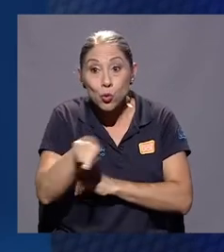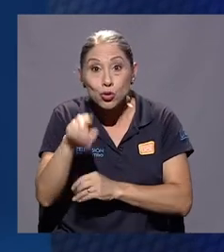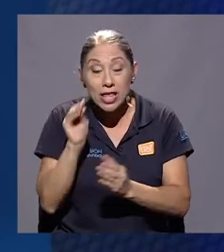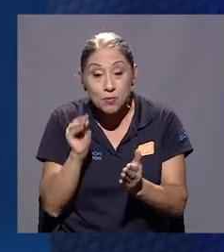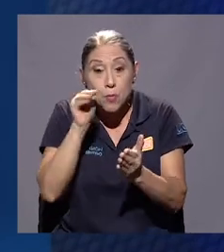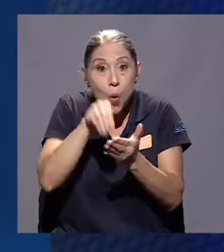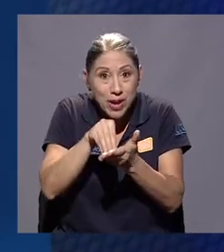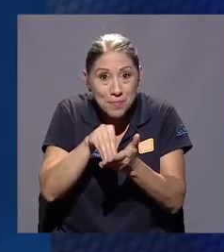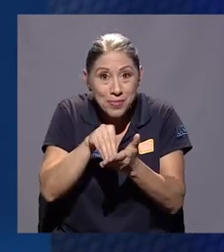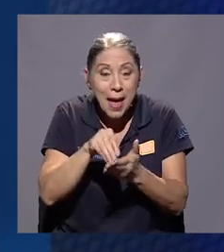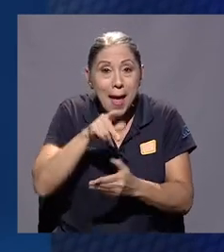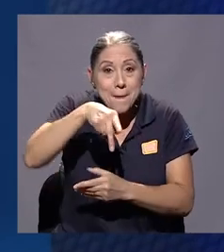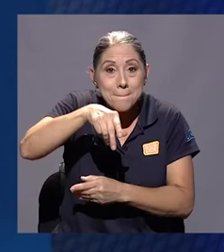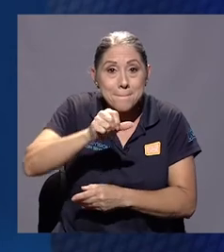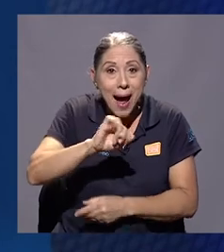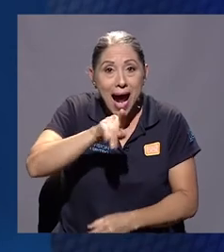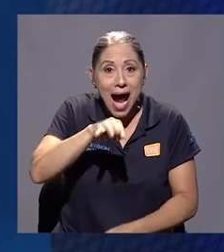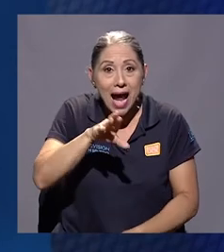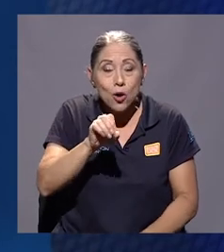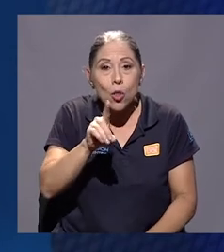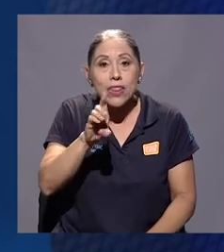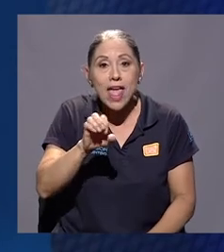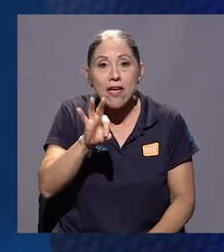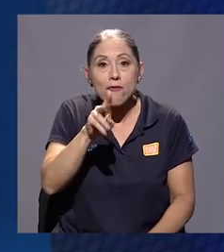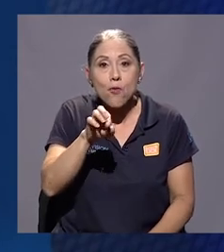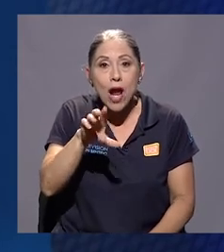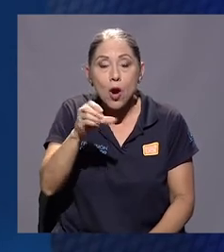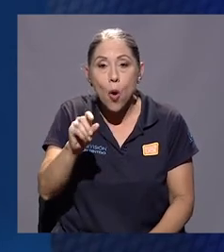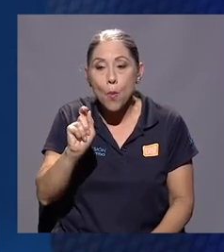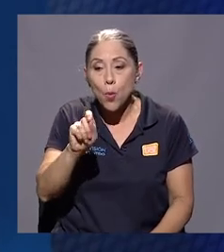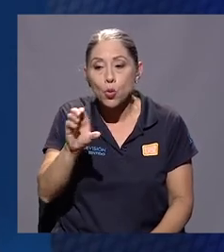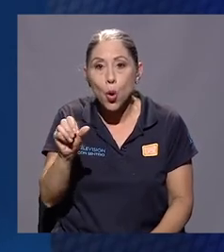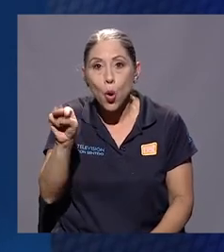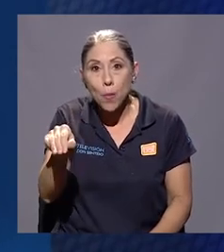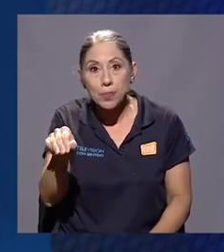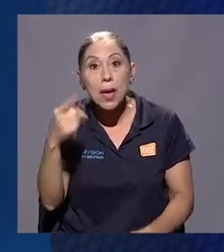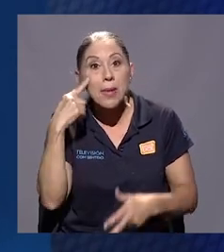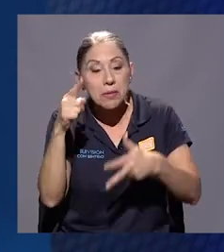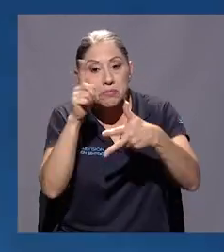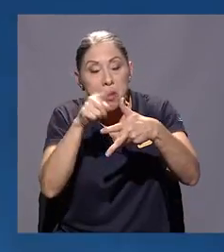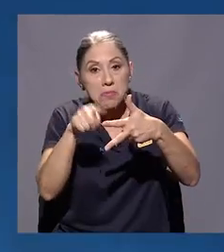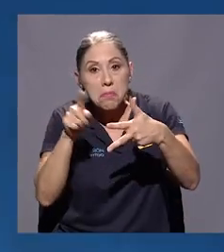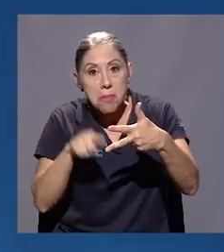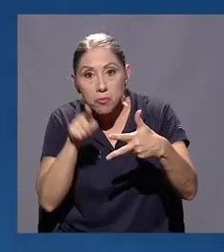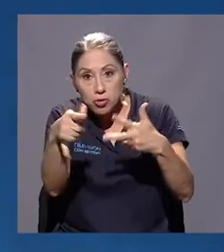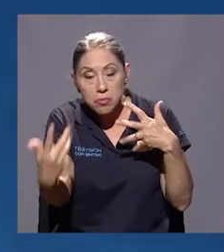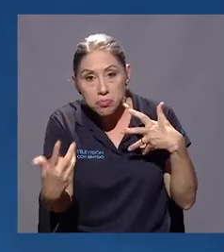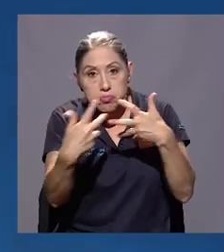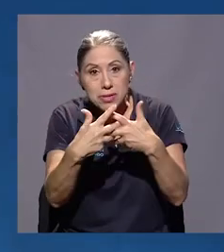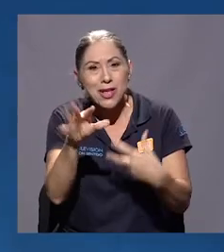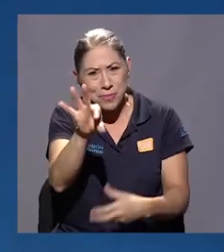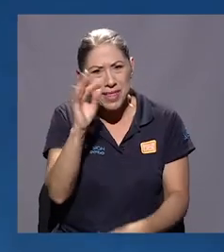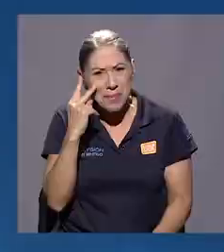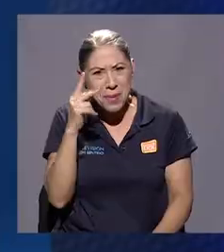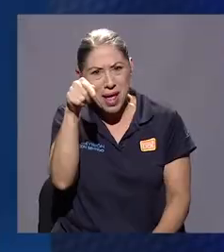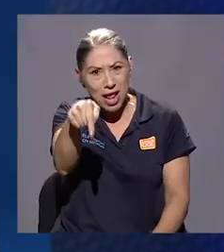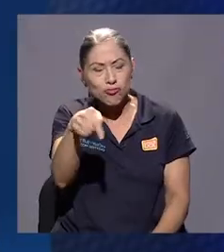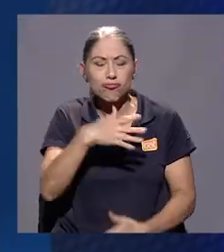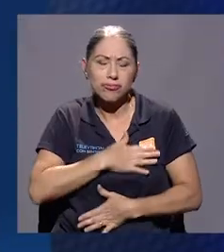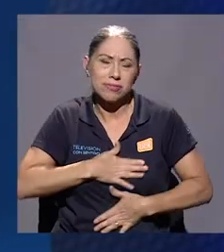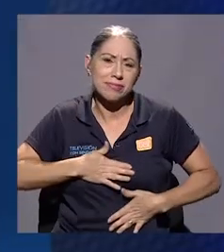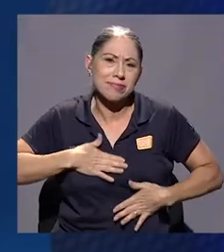Pájaro de Fuego, la película.com, ahí están las tres plataformas y pueden escoger cuál es que acomoda y verla ahí, pero los invitamos a verla porque es una película